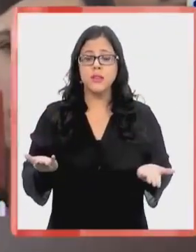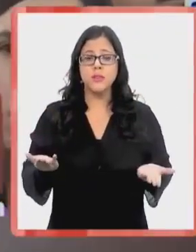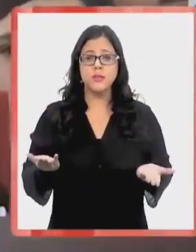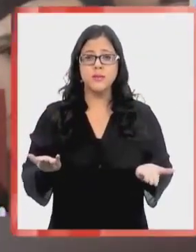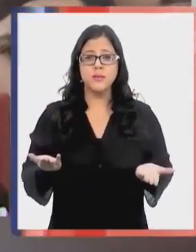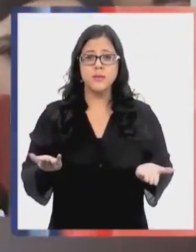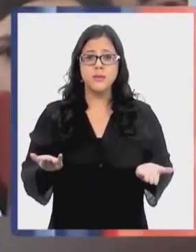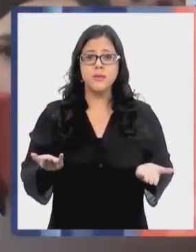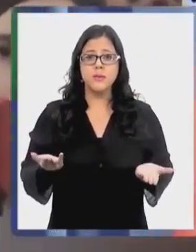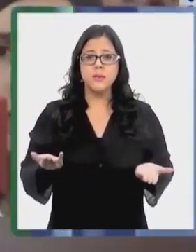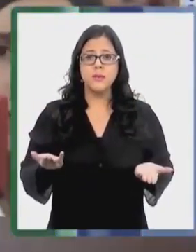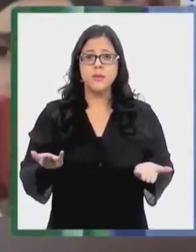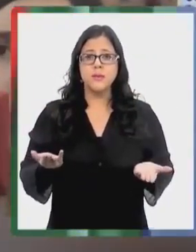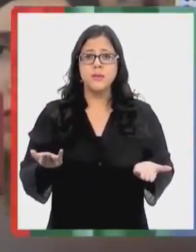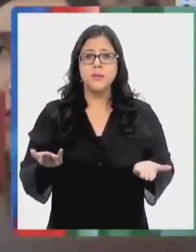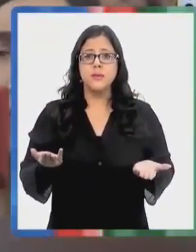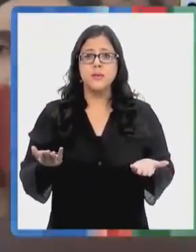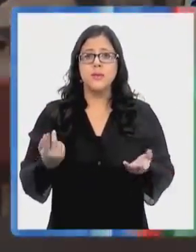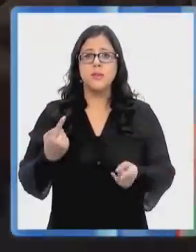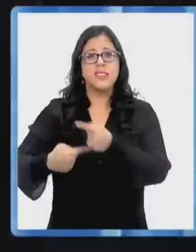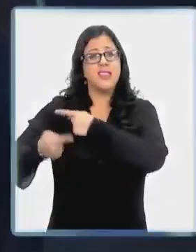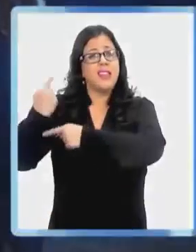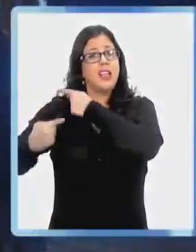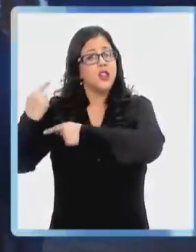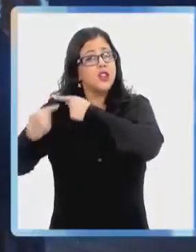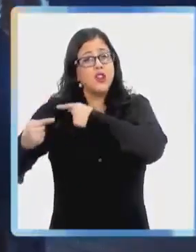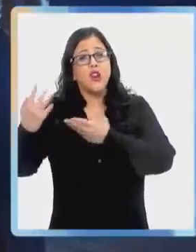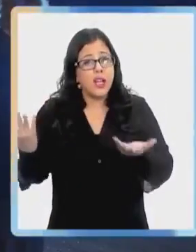a los ojos de la historia, envejece bien.